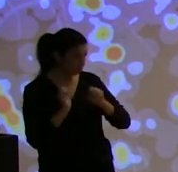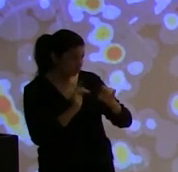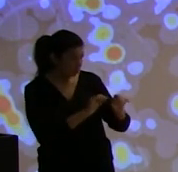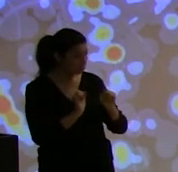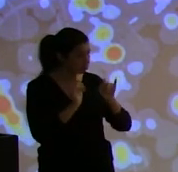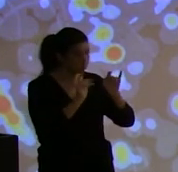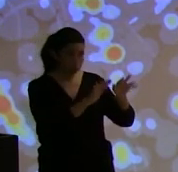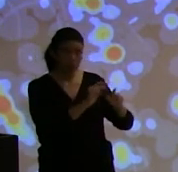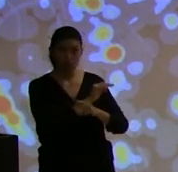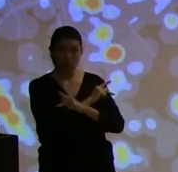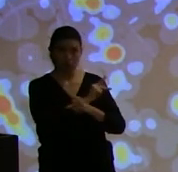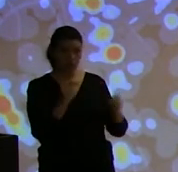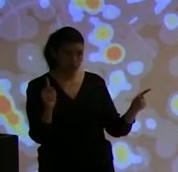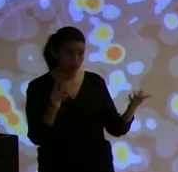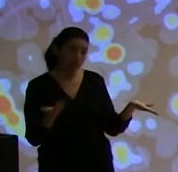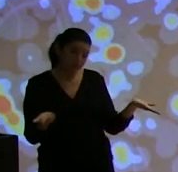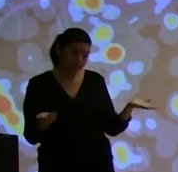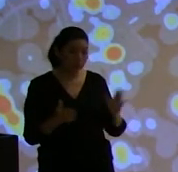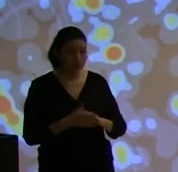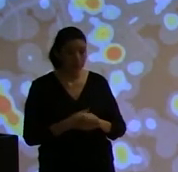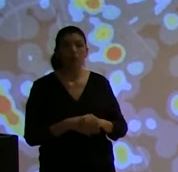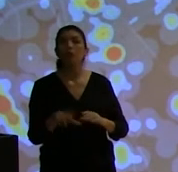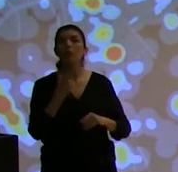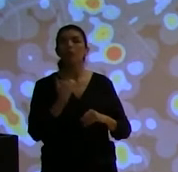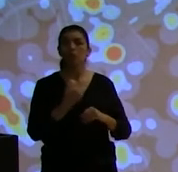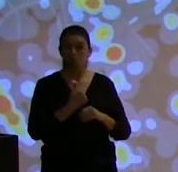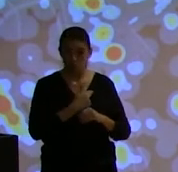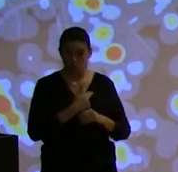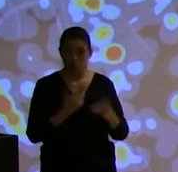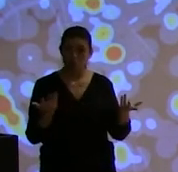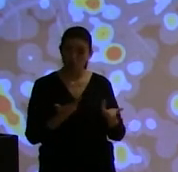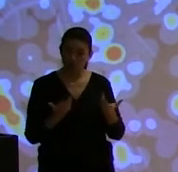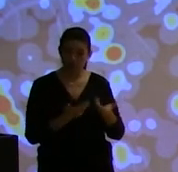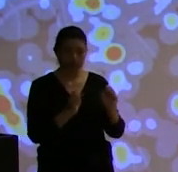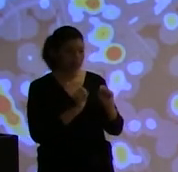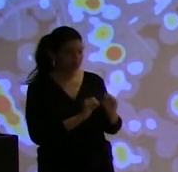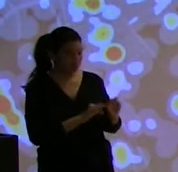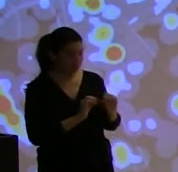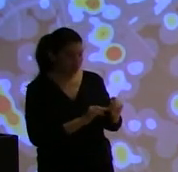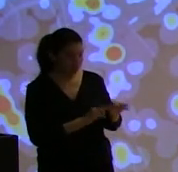datos que son fácilmente alcanzables en las redes sociales